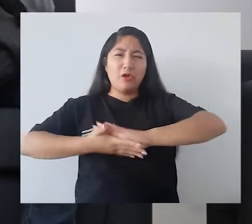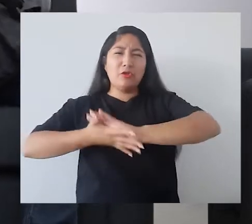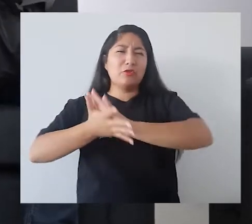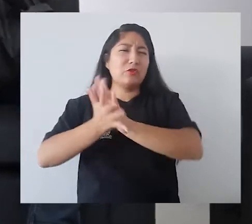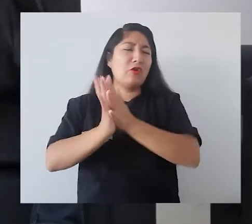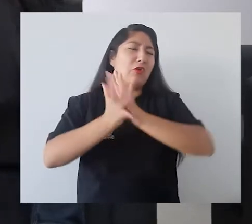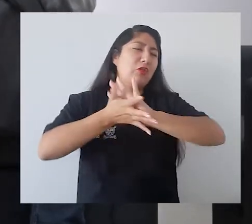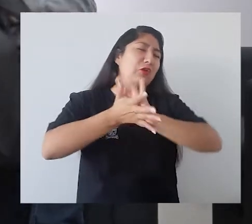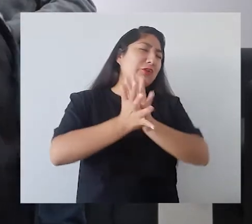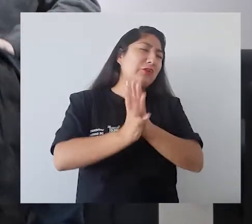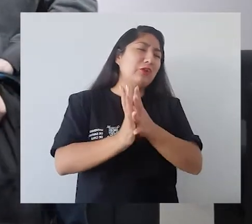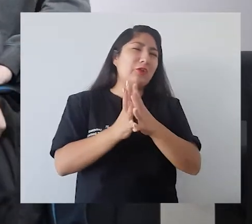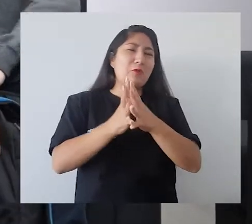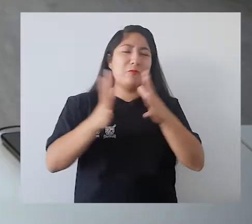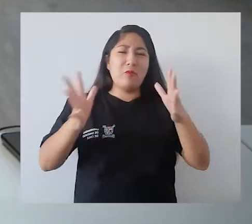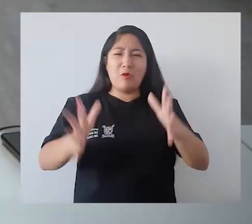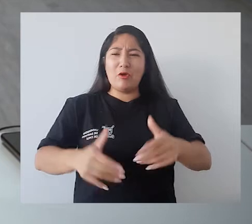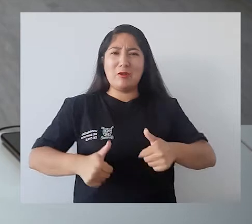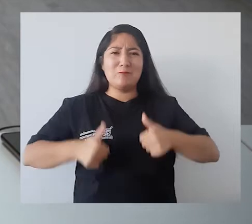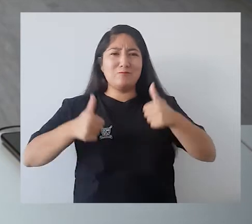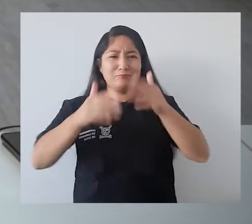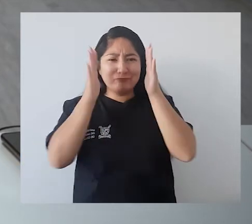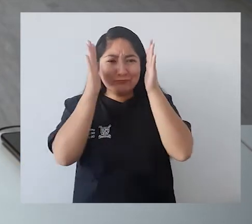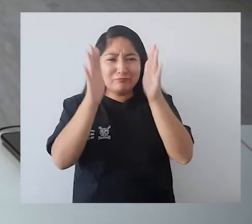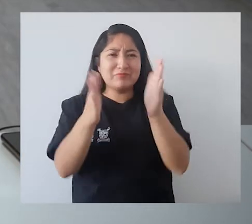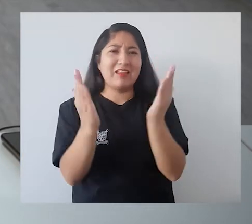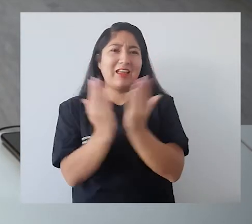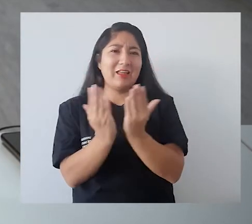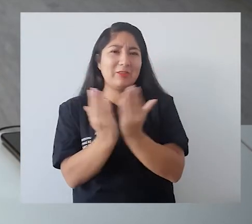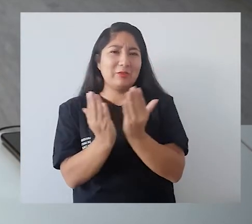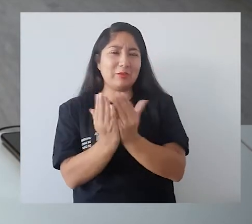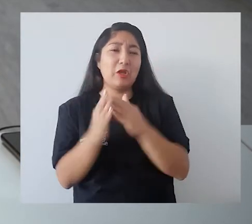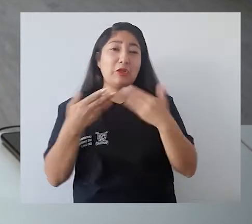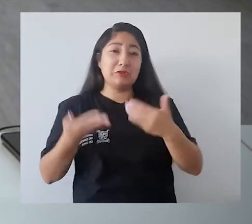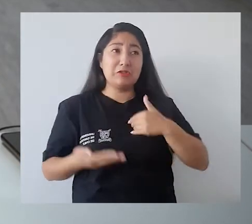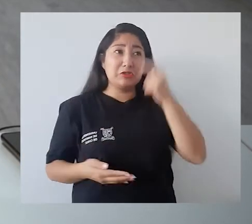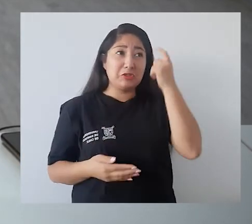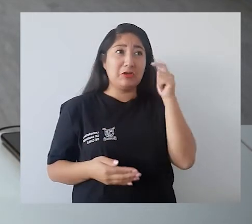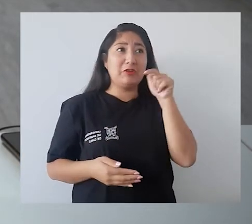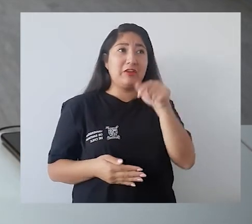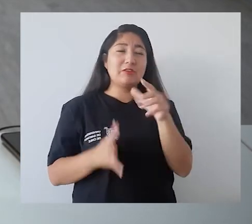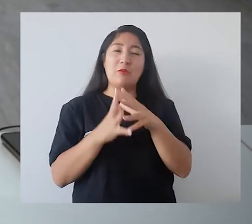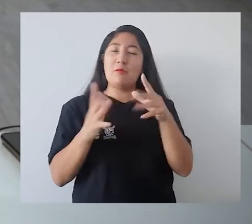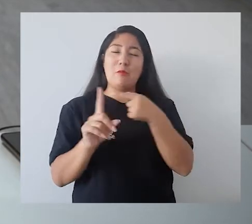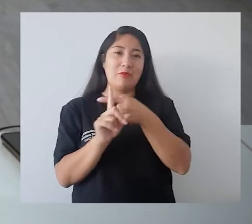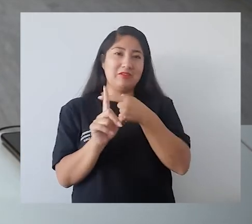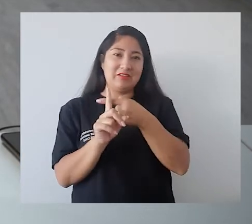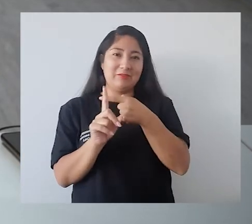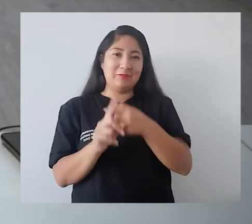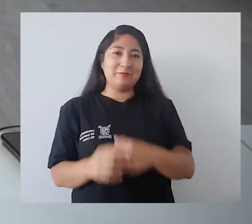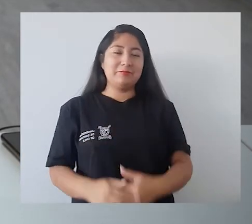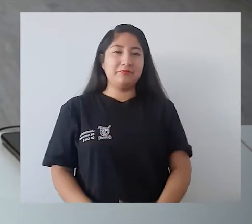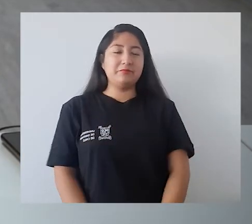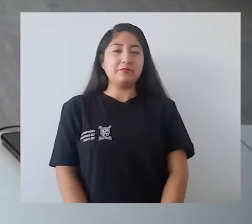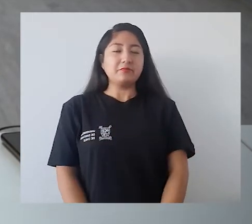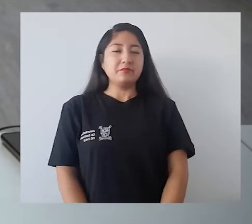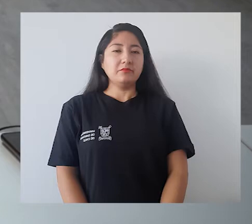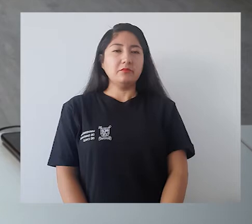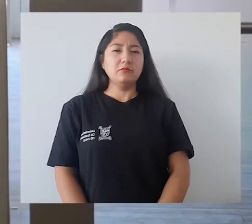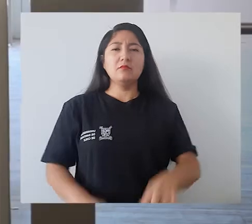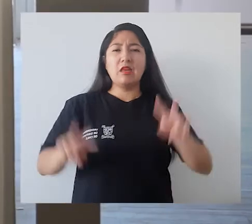está todo predispuesto para el estudio, entonces encuentran que eso es muy bueno.